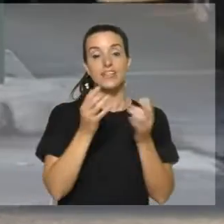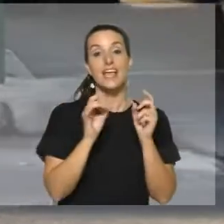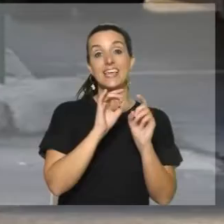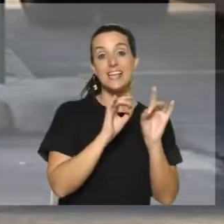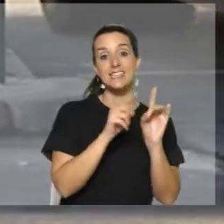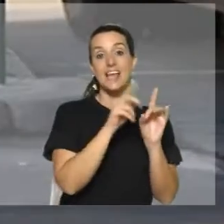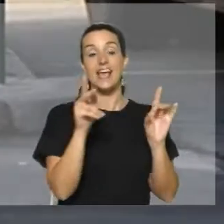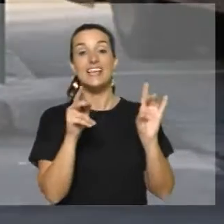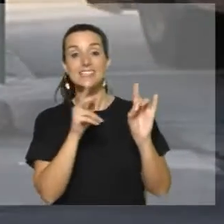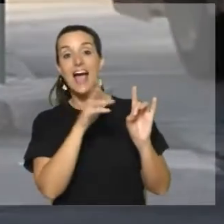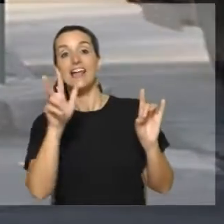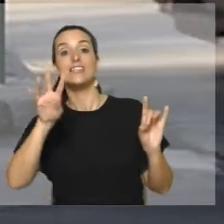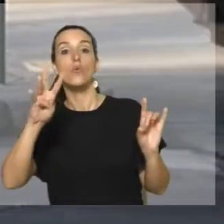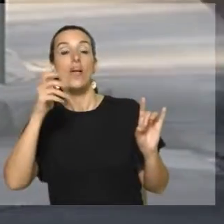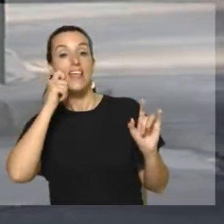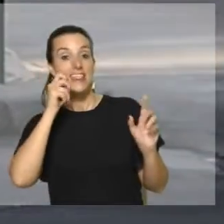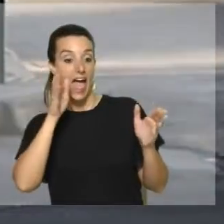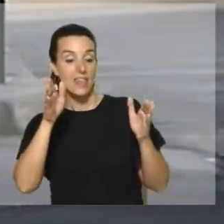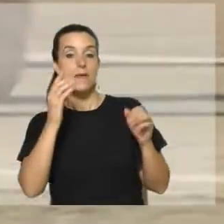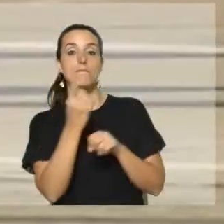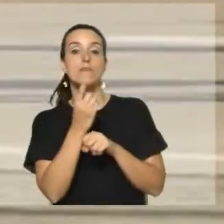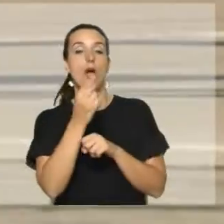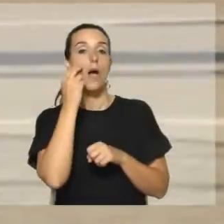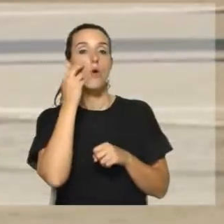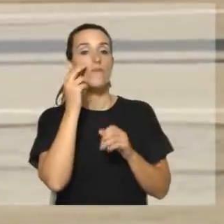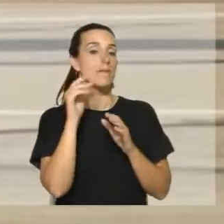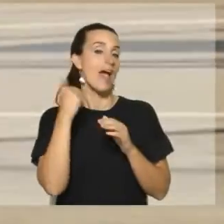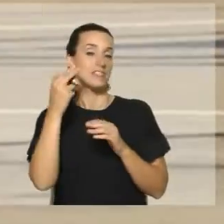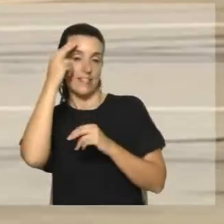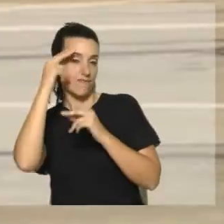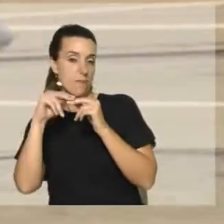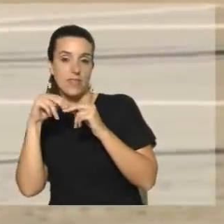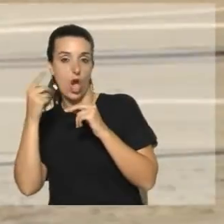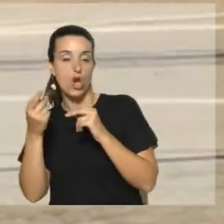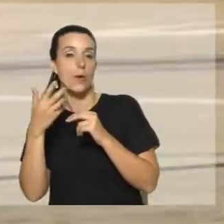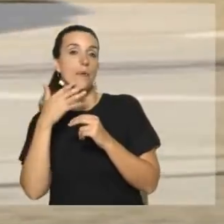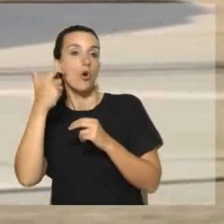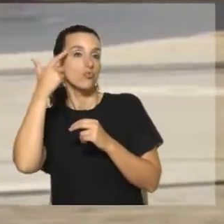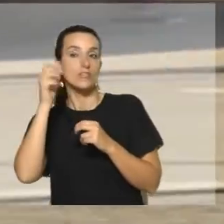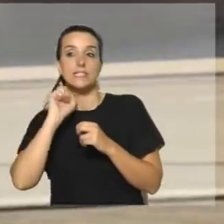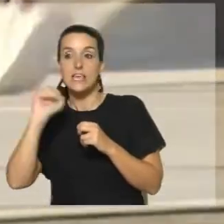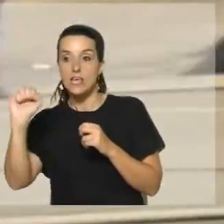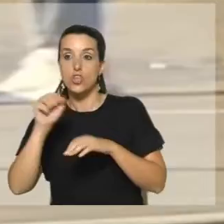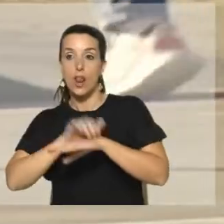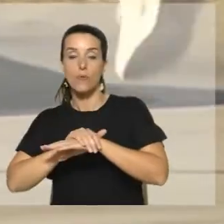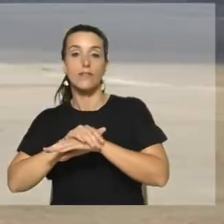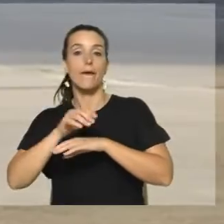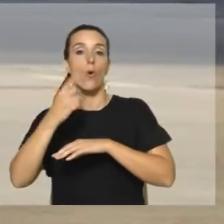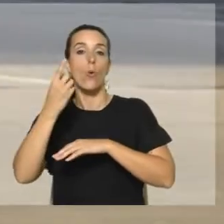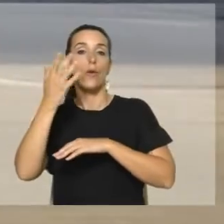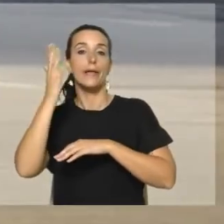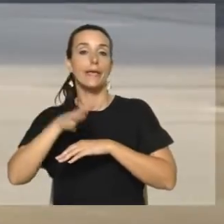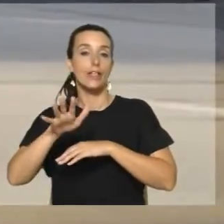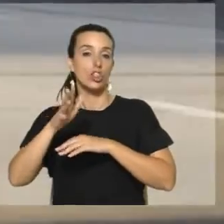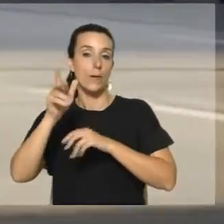34 años, el primer lugar lo ocuparon las causas externas, donde se destacan los suicidios responsables de más de un quinto del